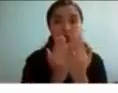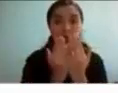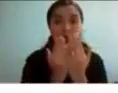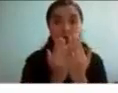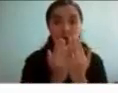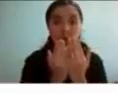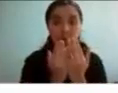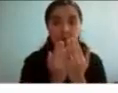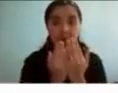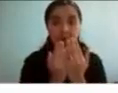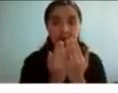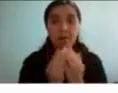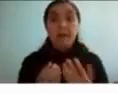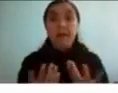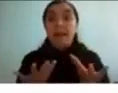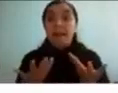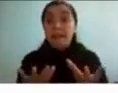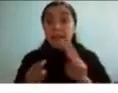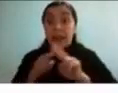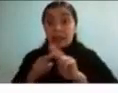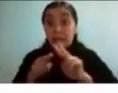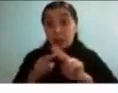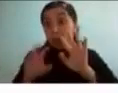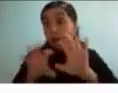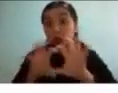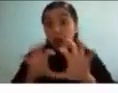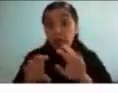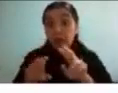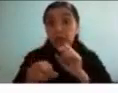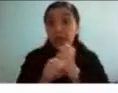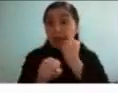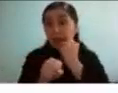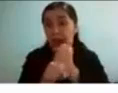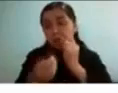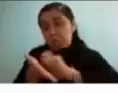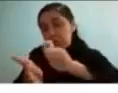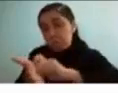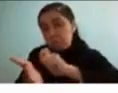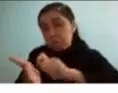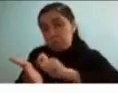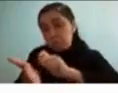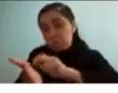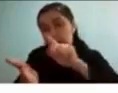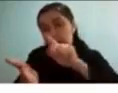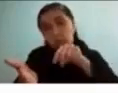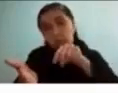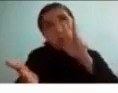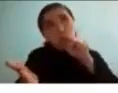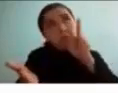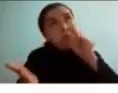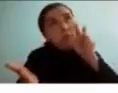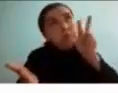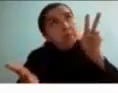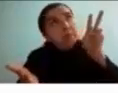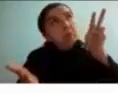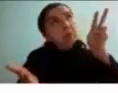a la mitad de repente de alguna actividad alguna tarea que tenía que hacer y de repente se me iba a la onda y tenía que volver